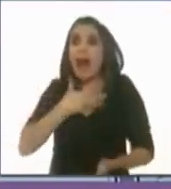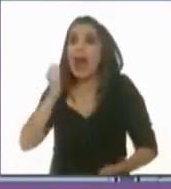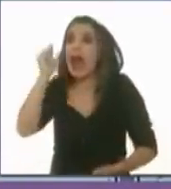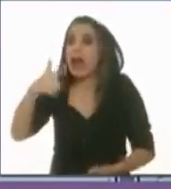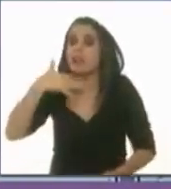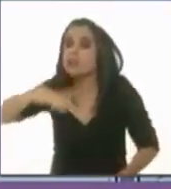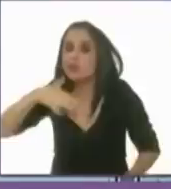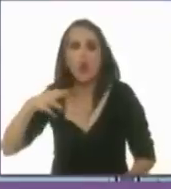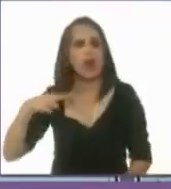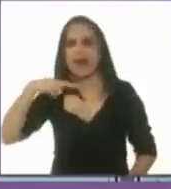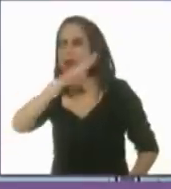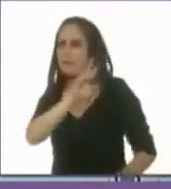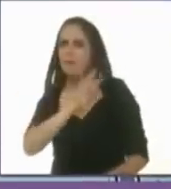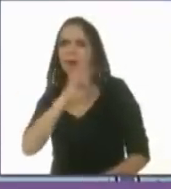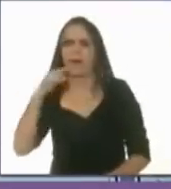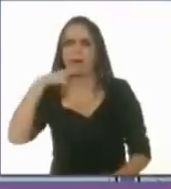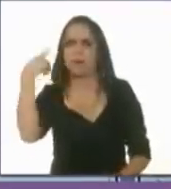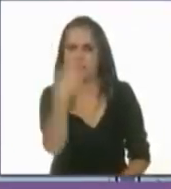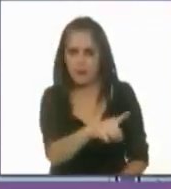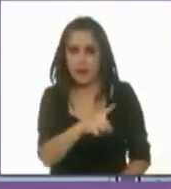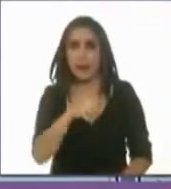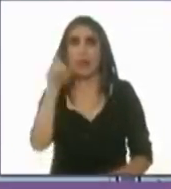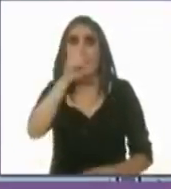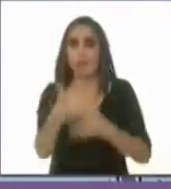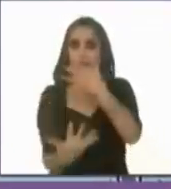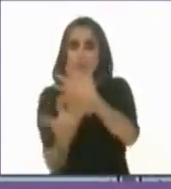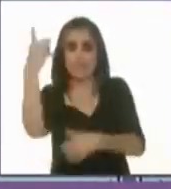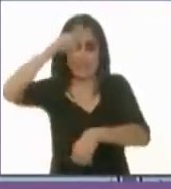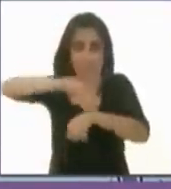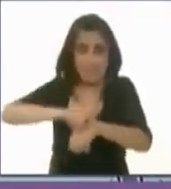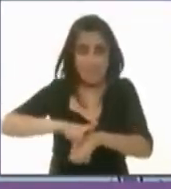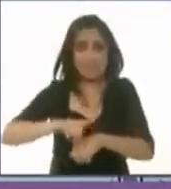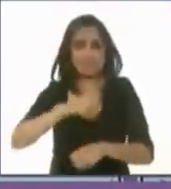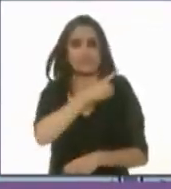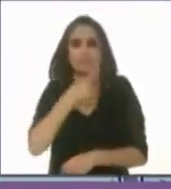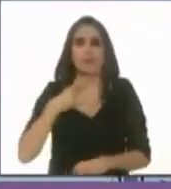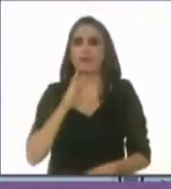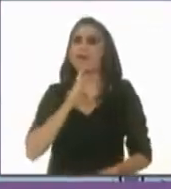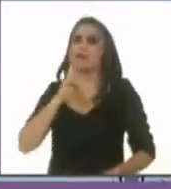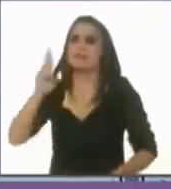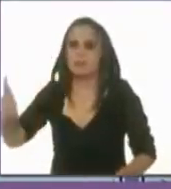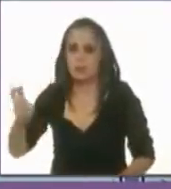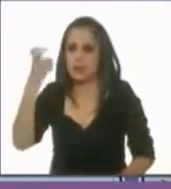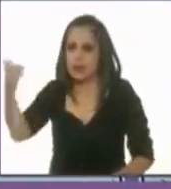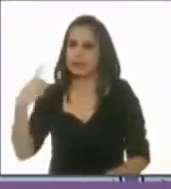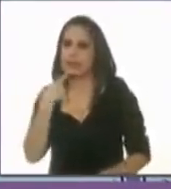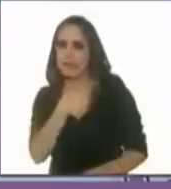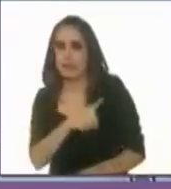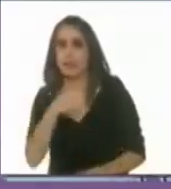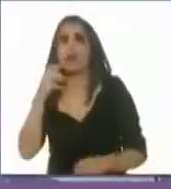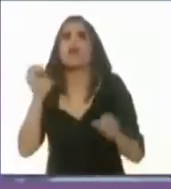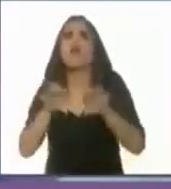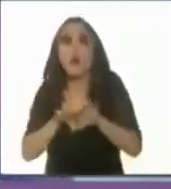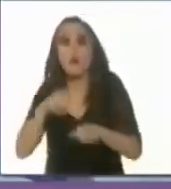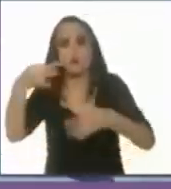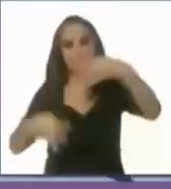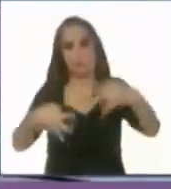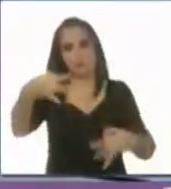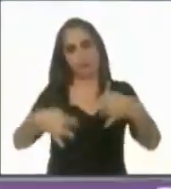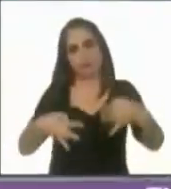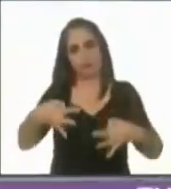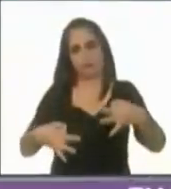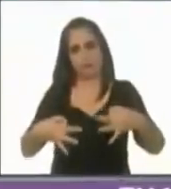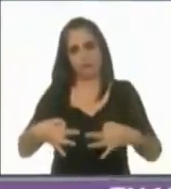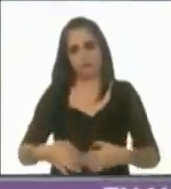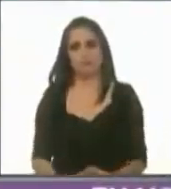En caso de cualquier irregularidad, a los 15 días deberemos dar respuesta y se procederá con un juicio. Muy bien.